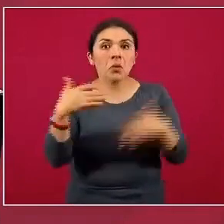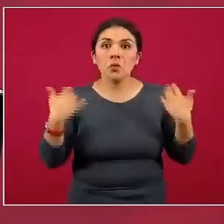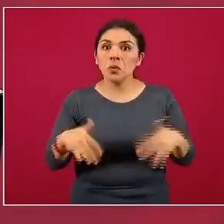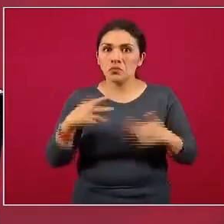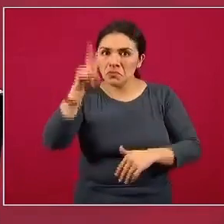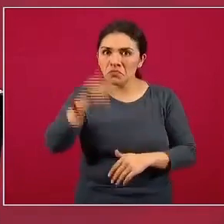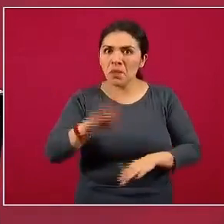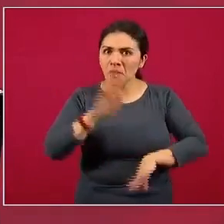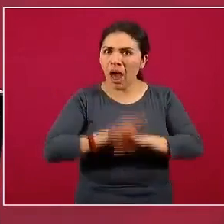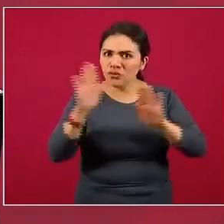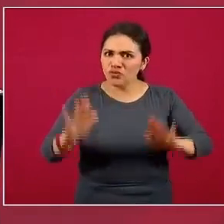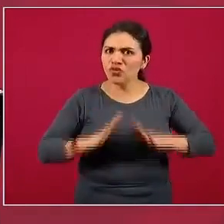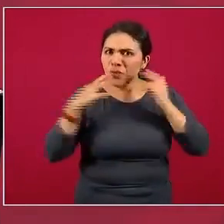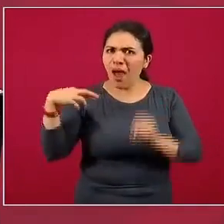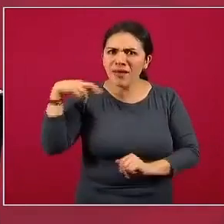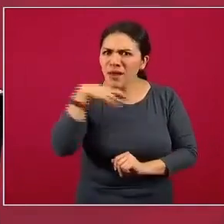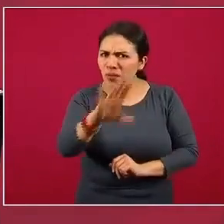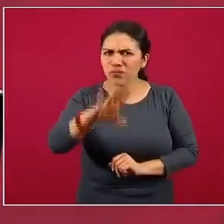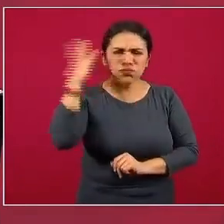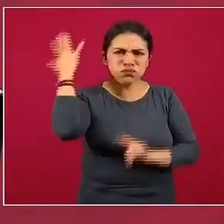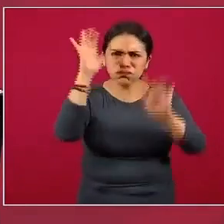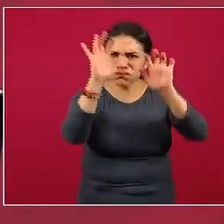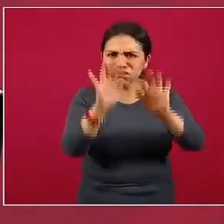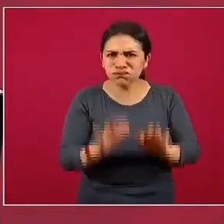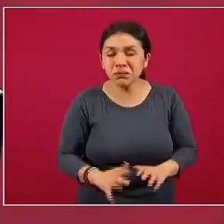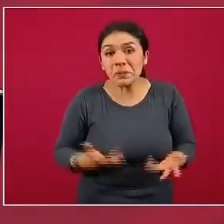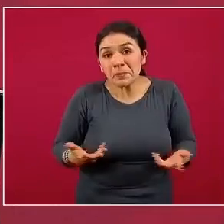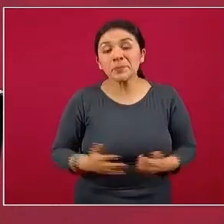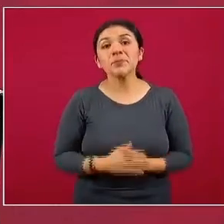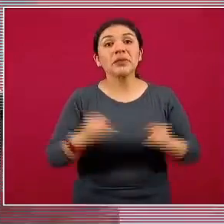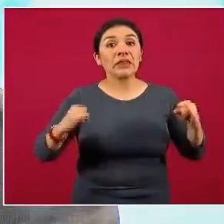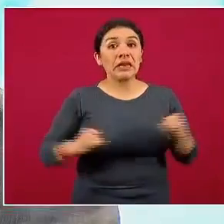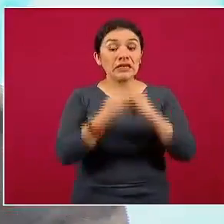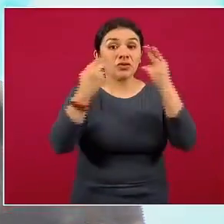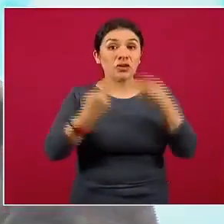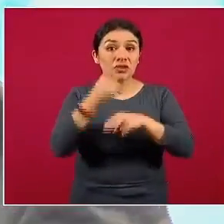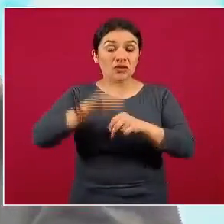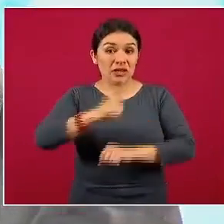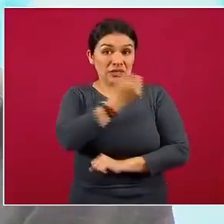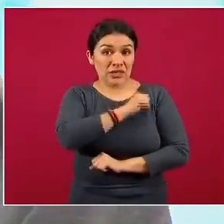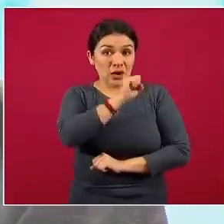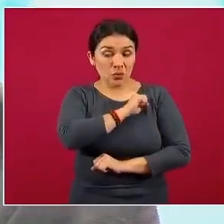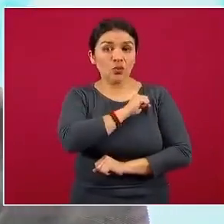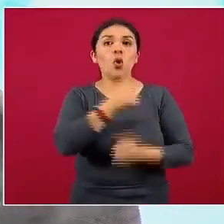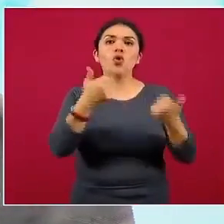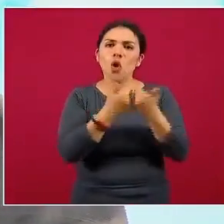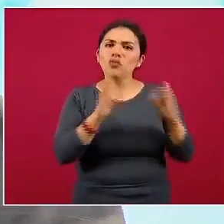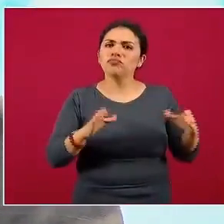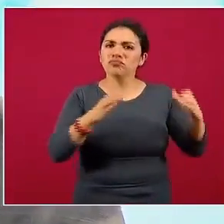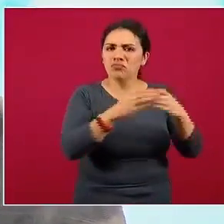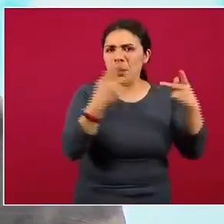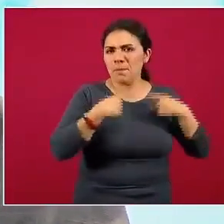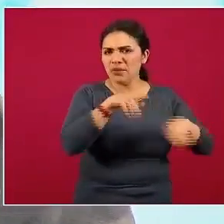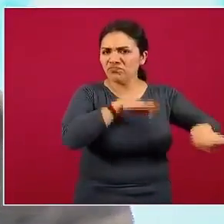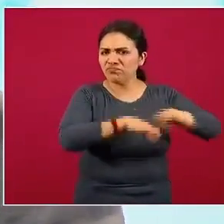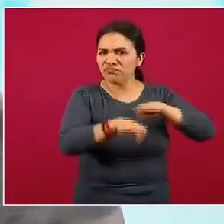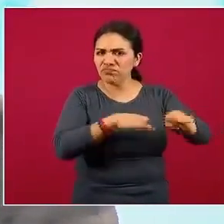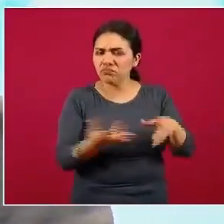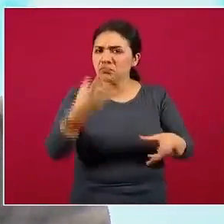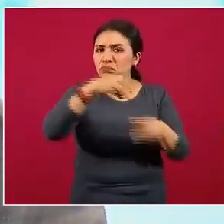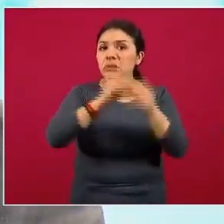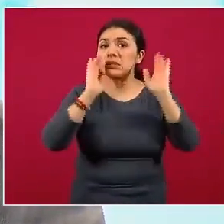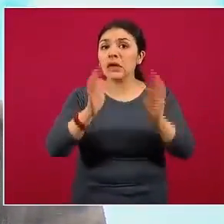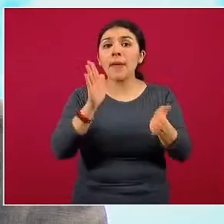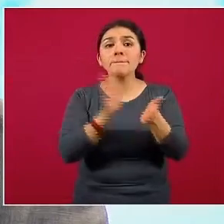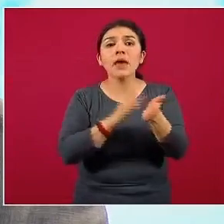sorprendentemente veloz, el Instituto Nacional de Salud Pública y el cuerpo de redactores integraron